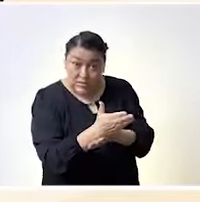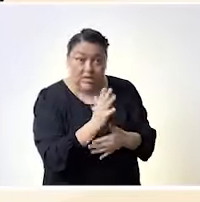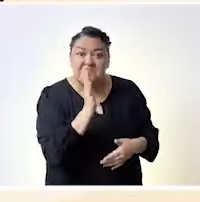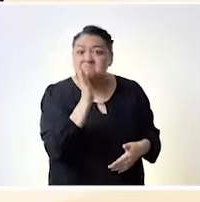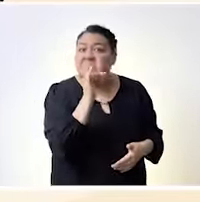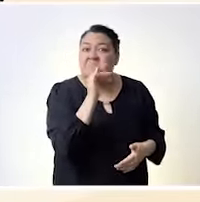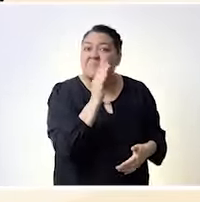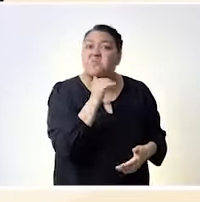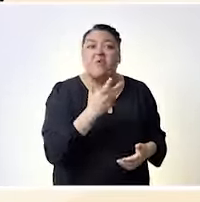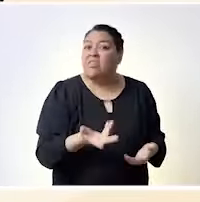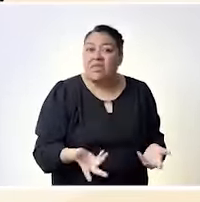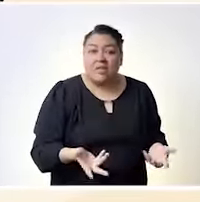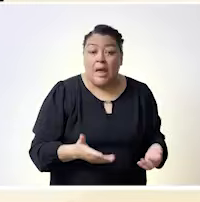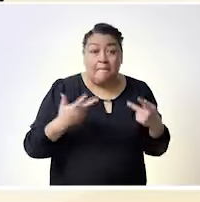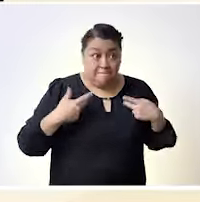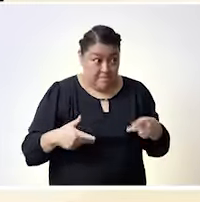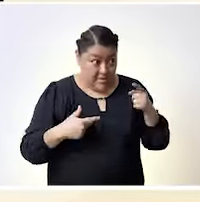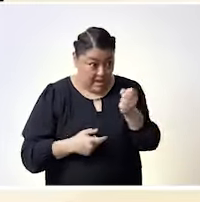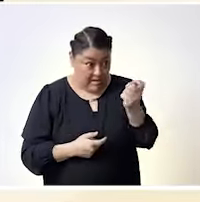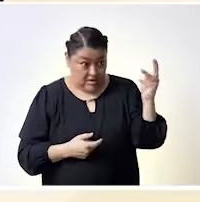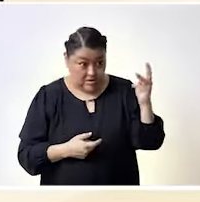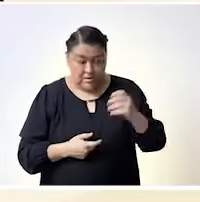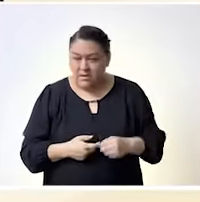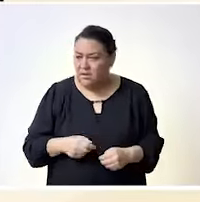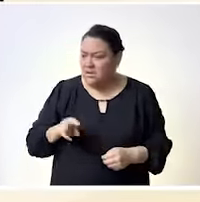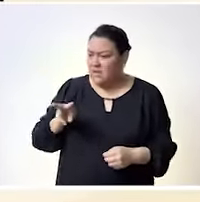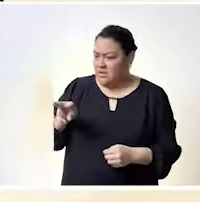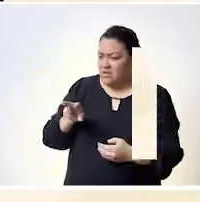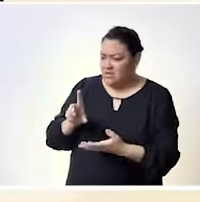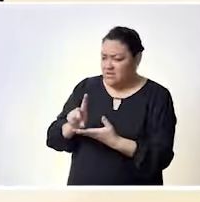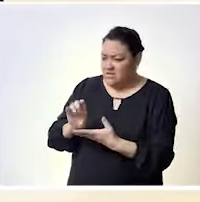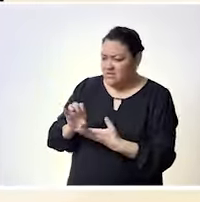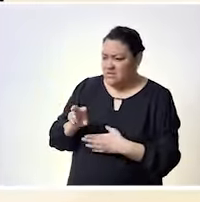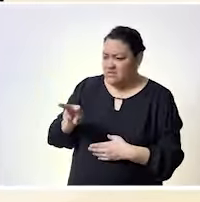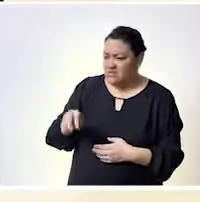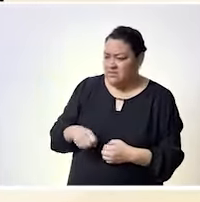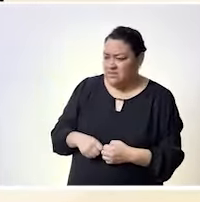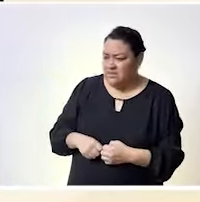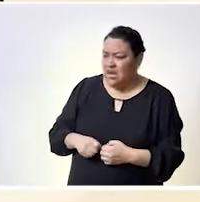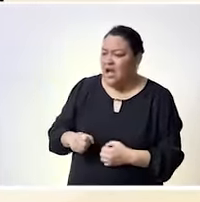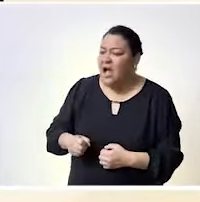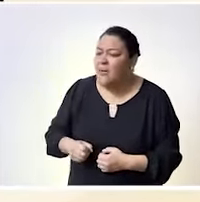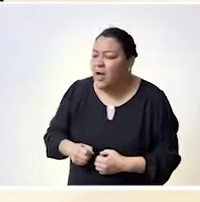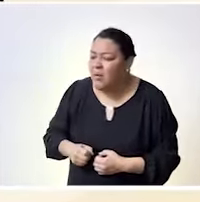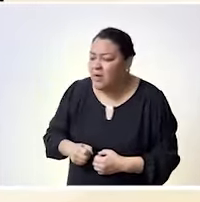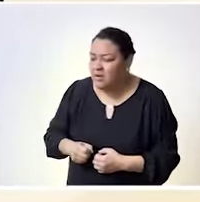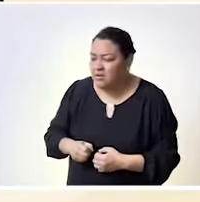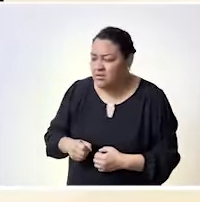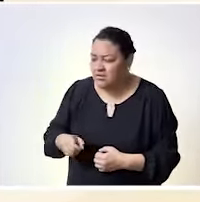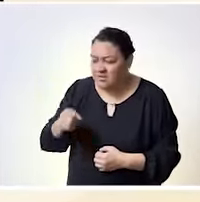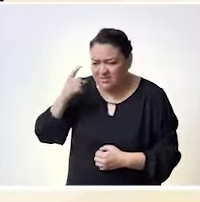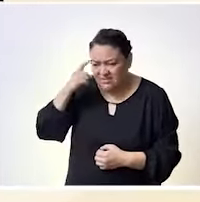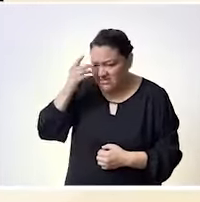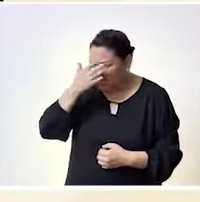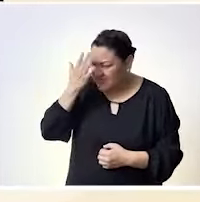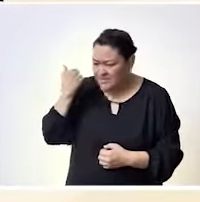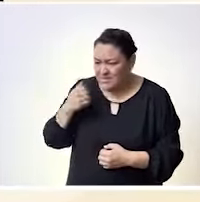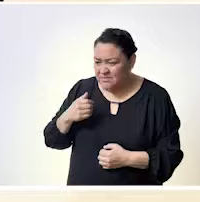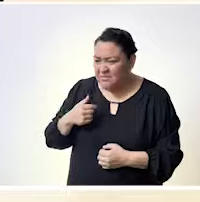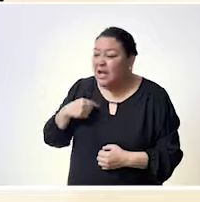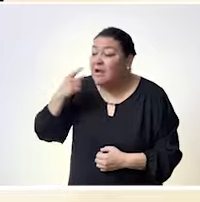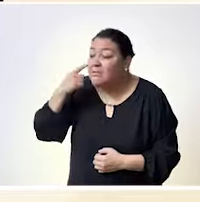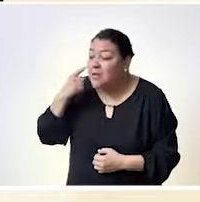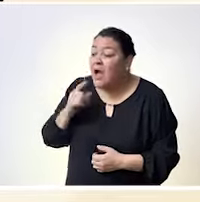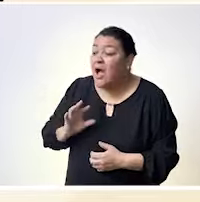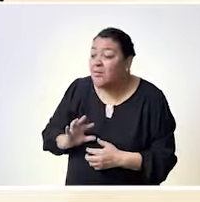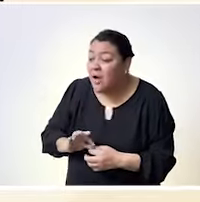muchísimo más apoyo, que es prácticamente todo el apoyo, ni siquiera el fútbol femenil. Después vamos a deportes convencionales